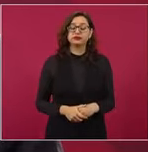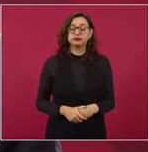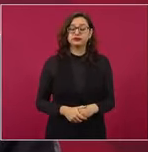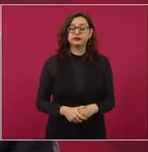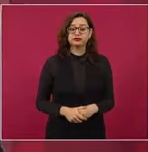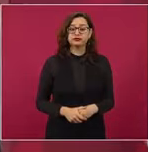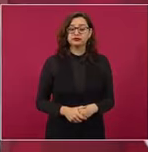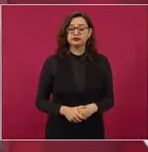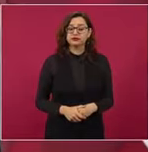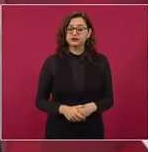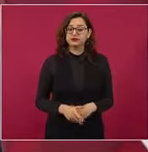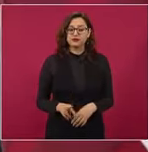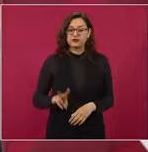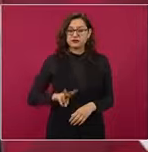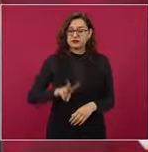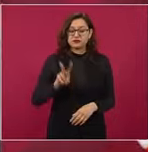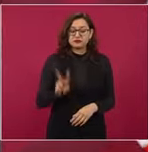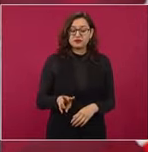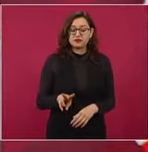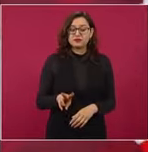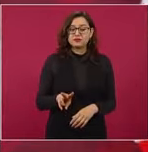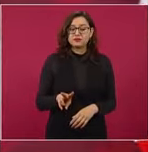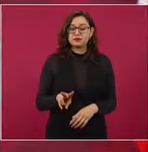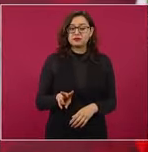Es una de las cosas que se